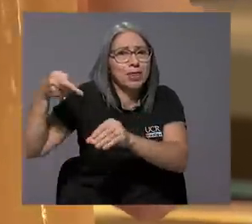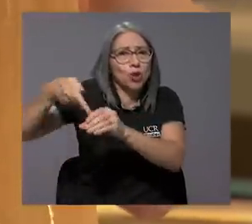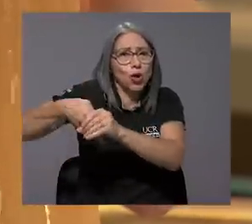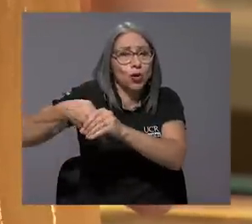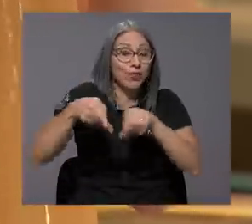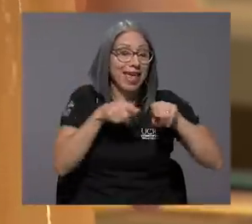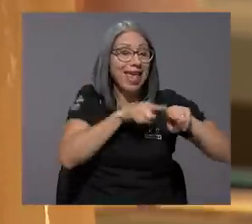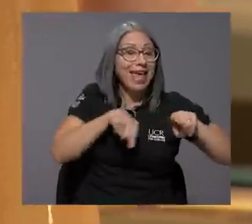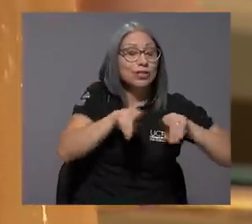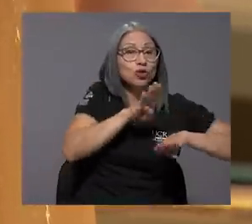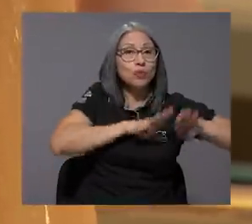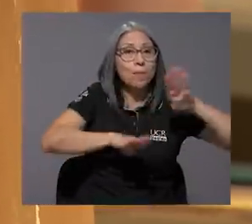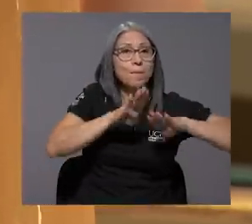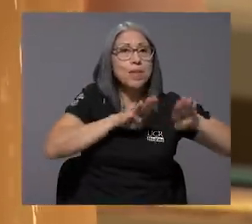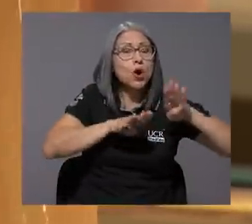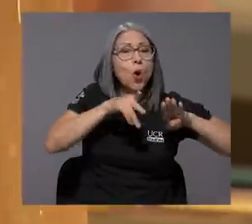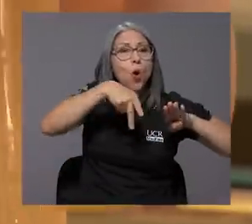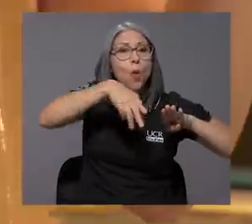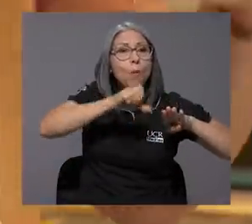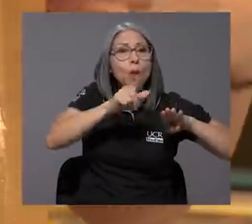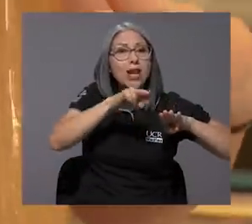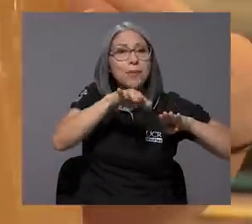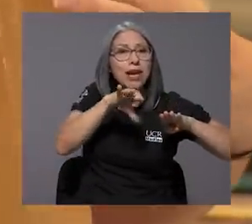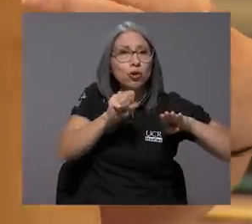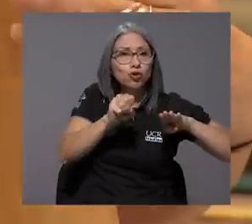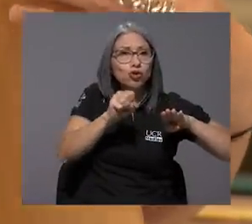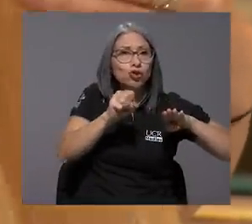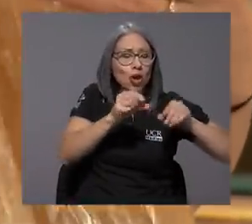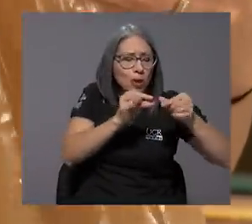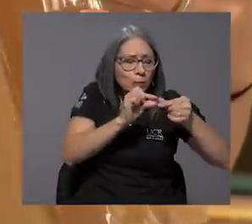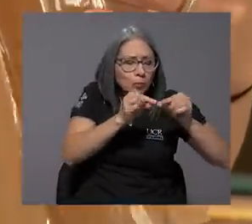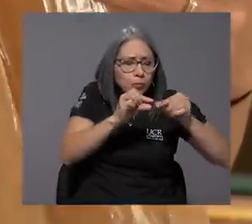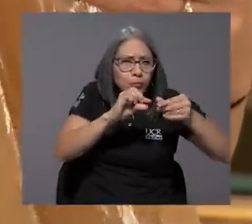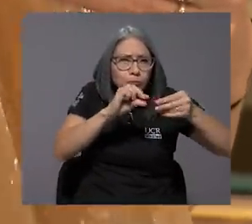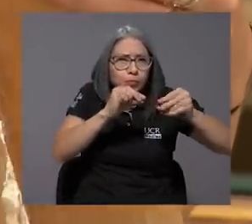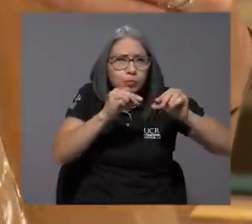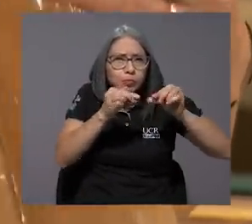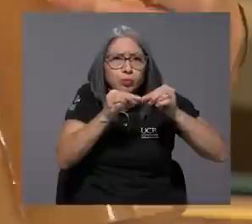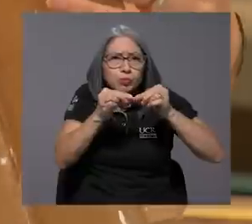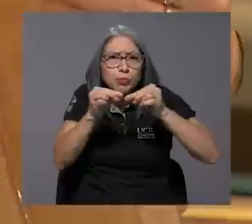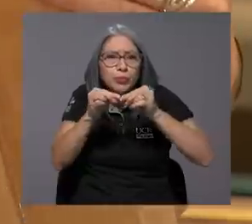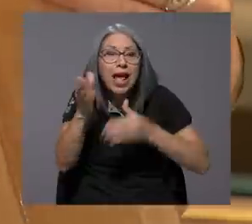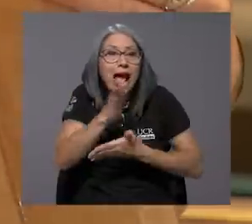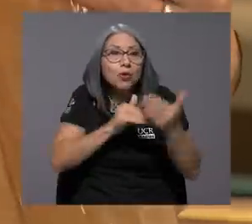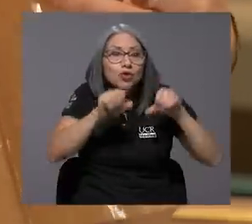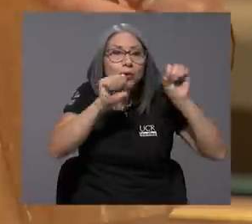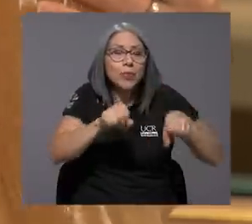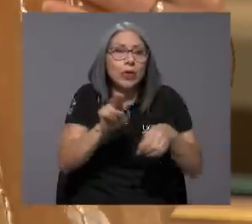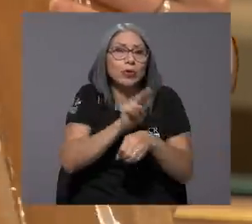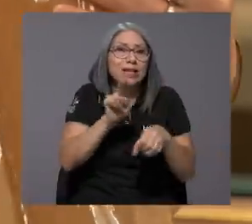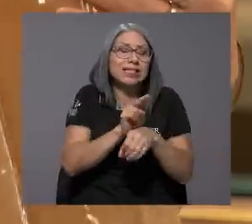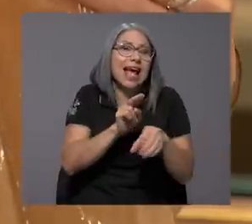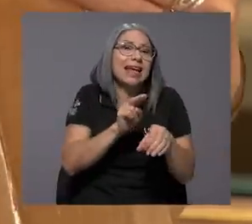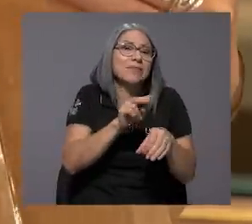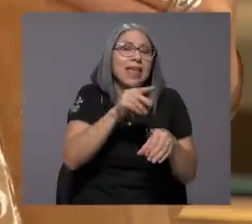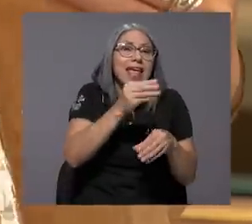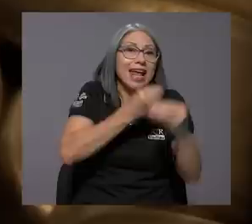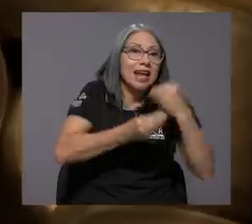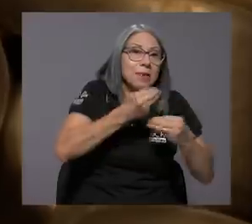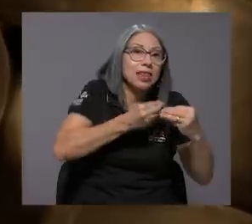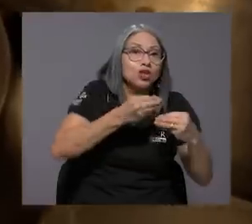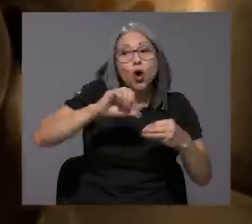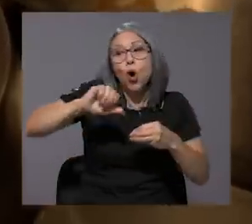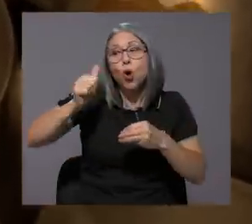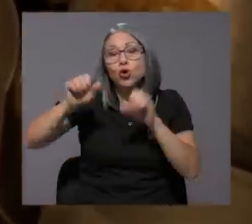Estos biopolímeros, hay algunos que se pueden utilizar en alimentos, otros se pueden